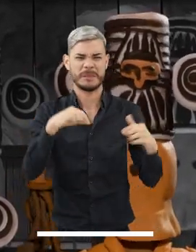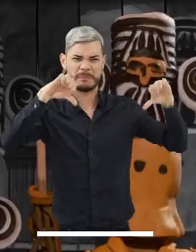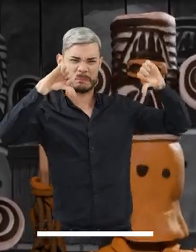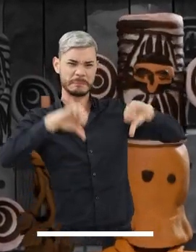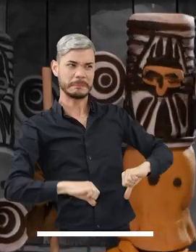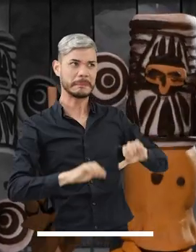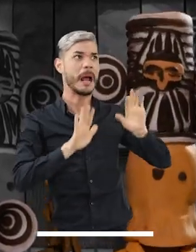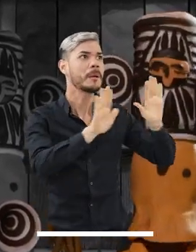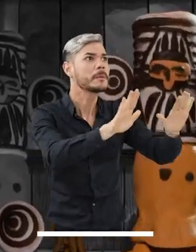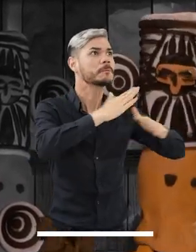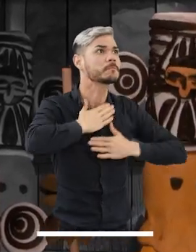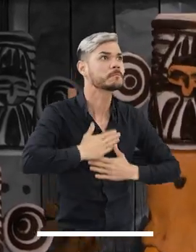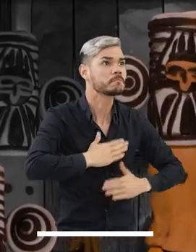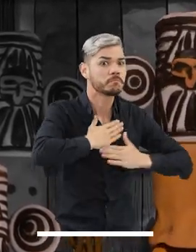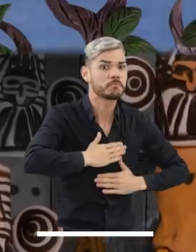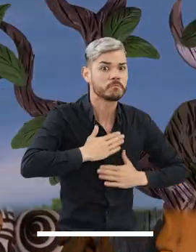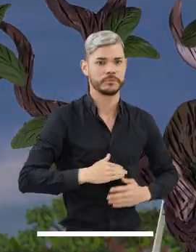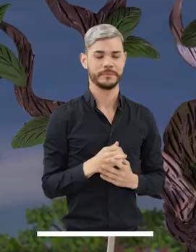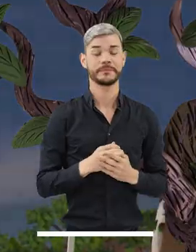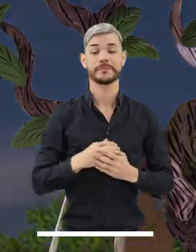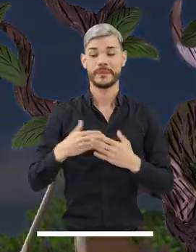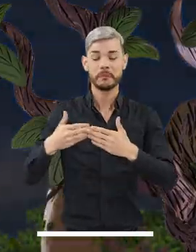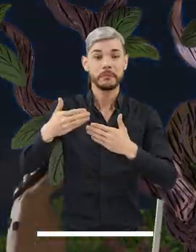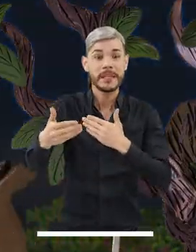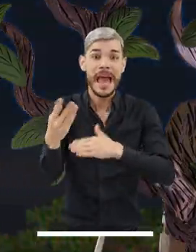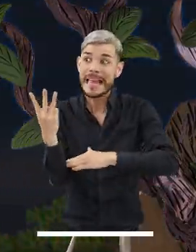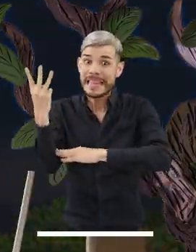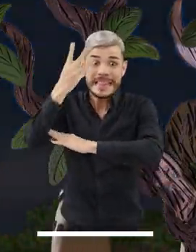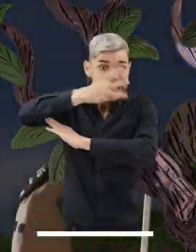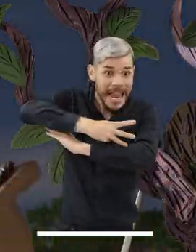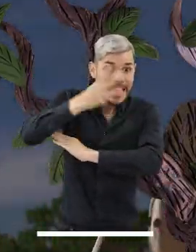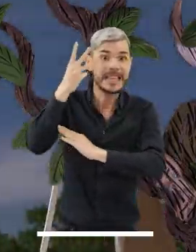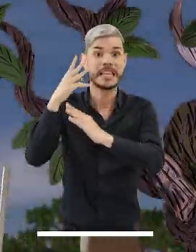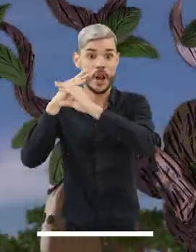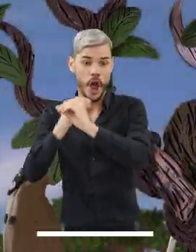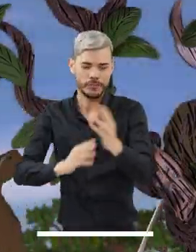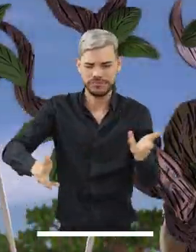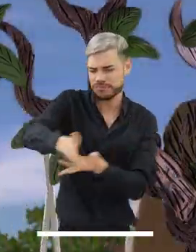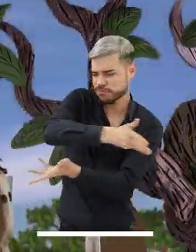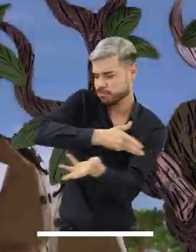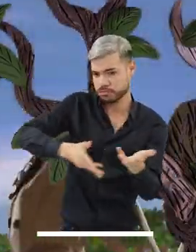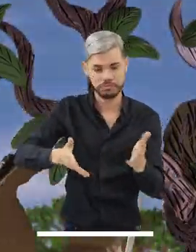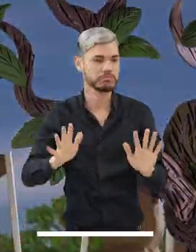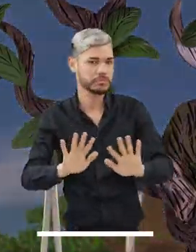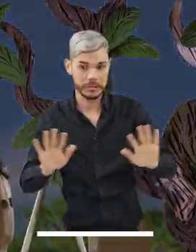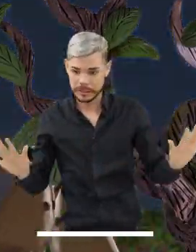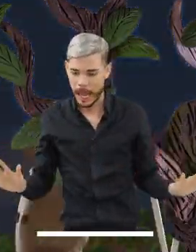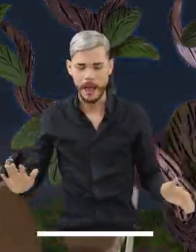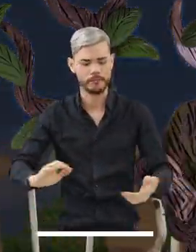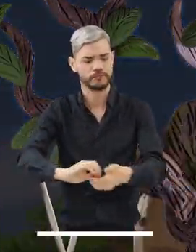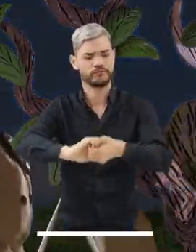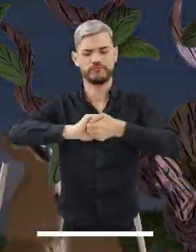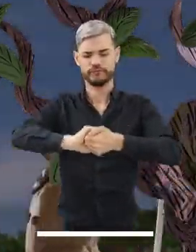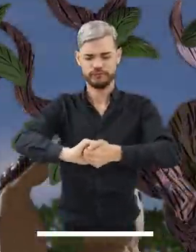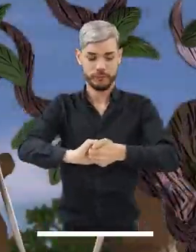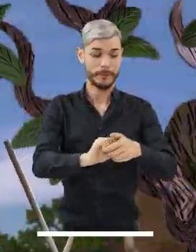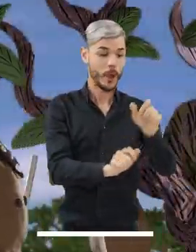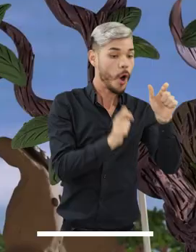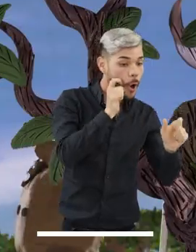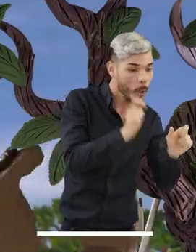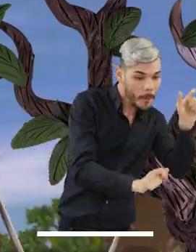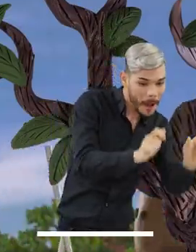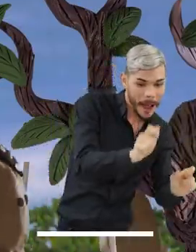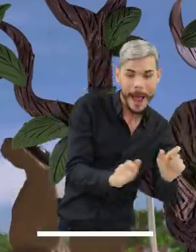espíritus del mal. Tras bailar durante tres días y sus noches, se estrechan los lazos entre los humanos y los seres